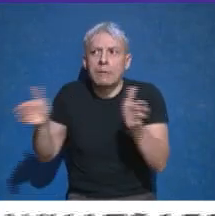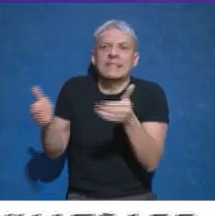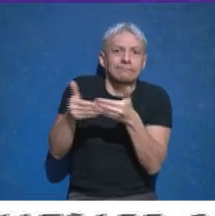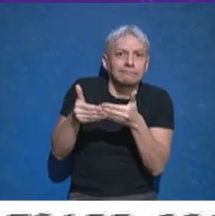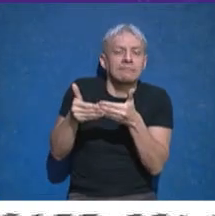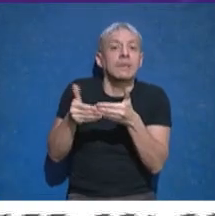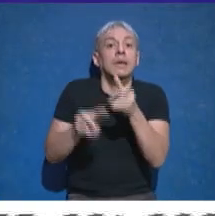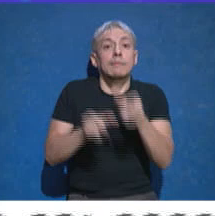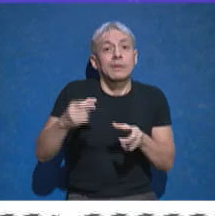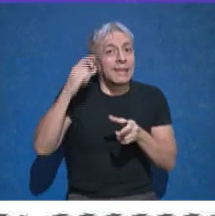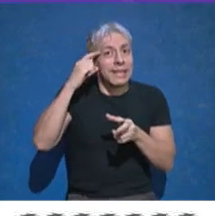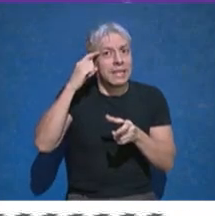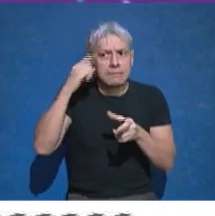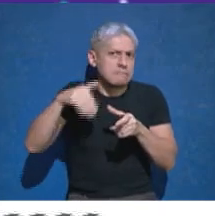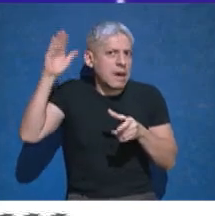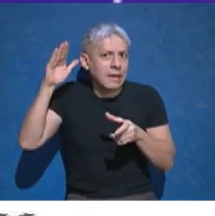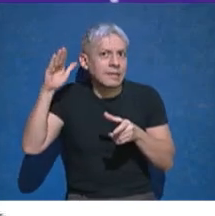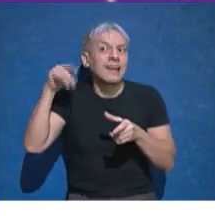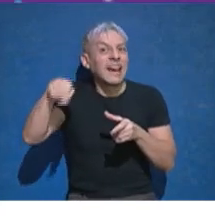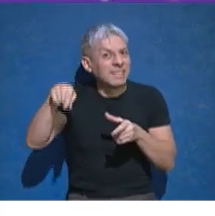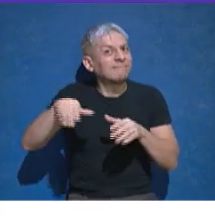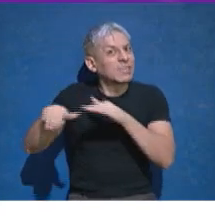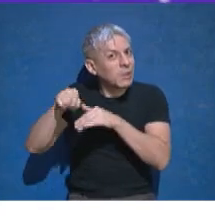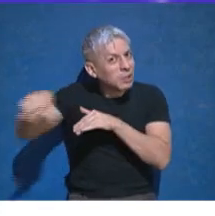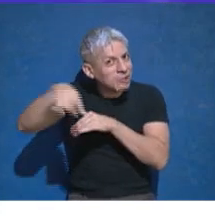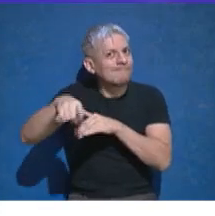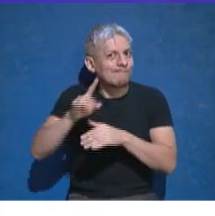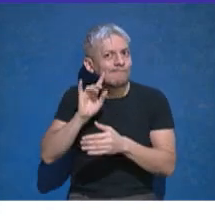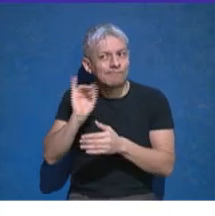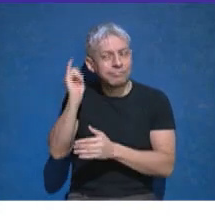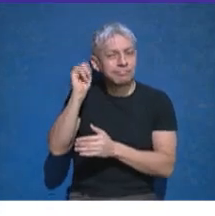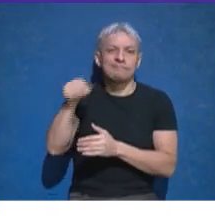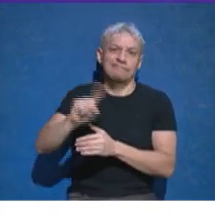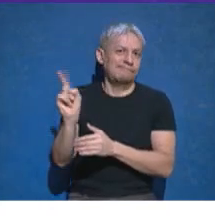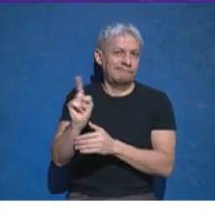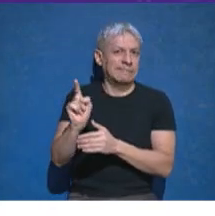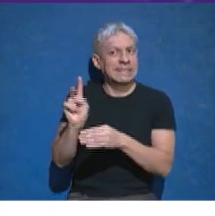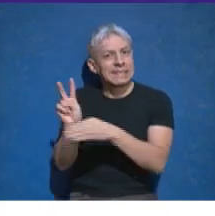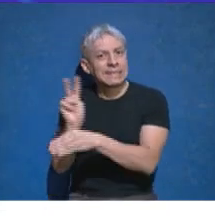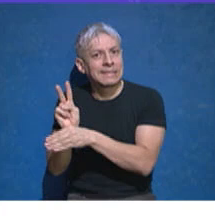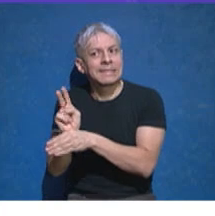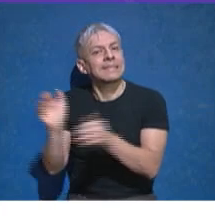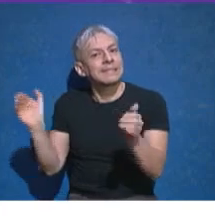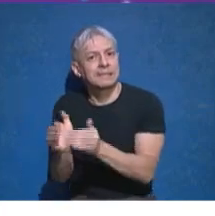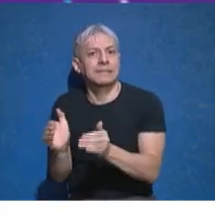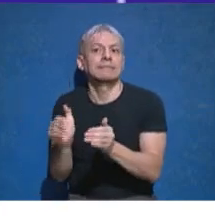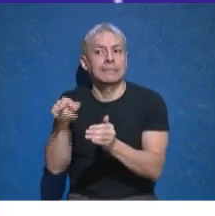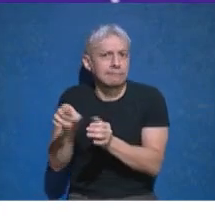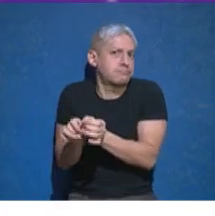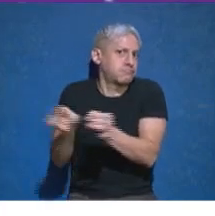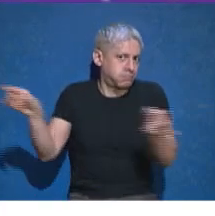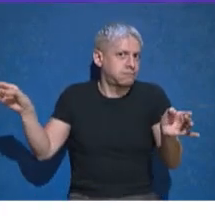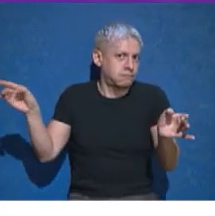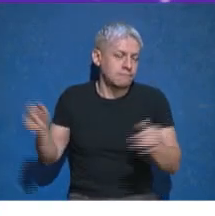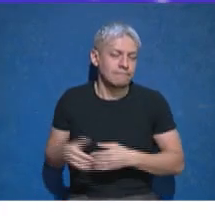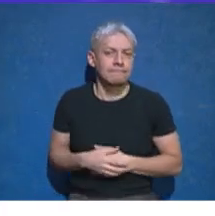más de 10 personas. Y esas son las situaciones que tenemos que evitar porque son en las que mayor contagio hemos